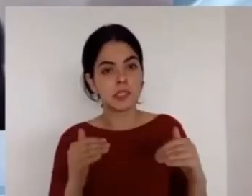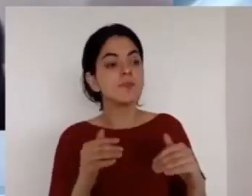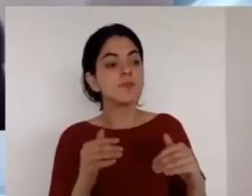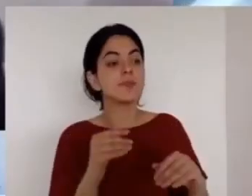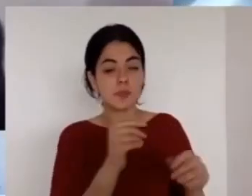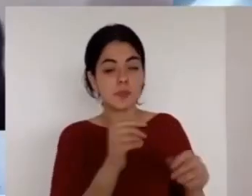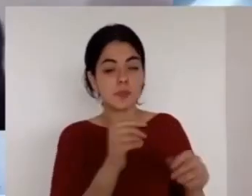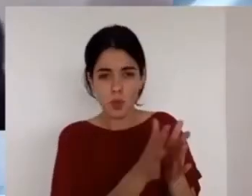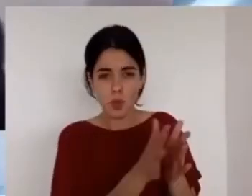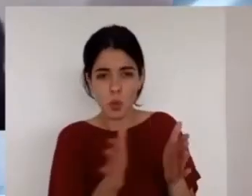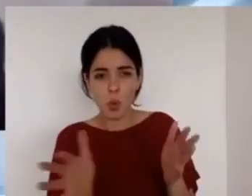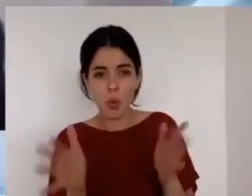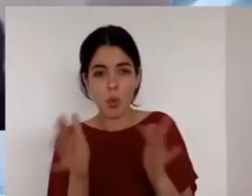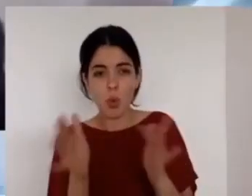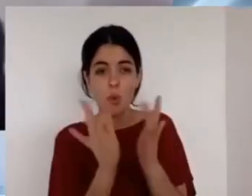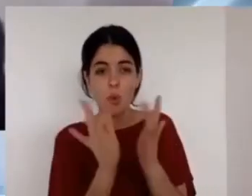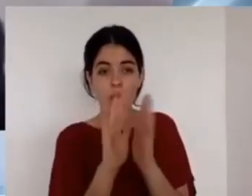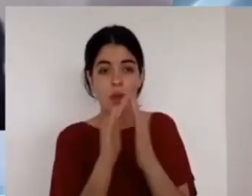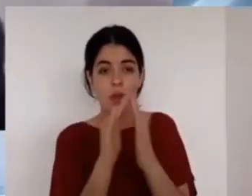entonces